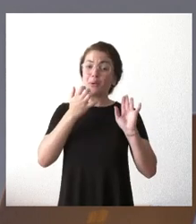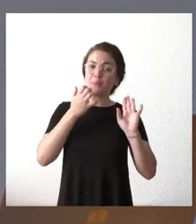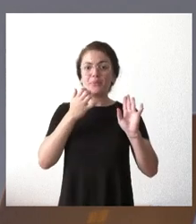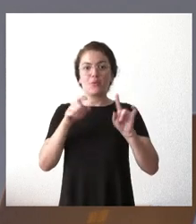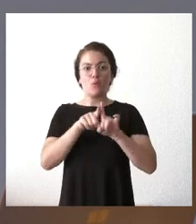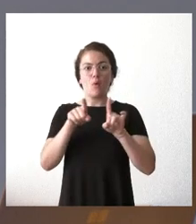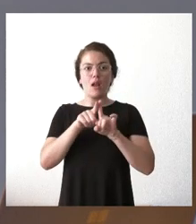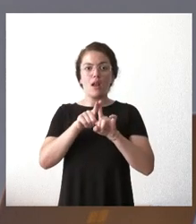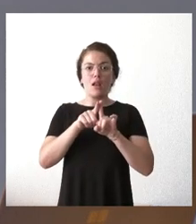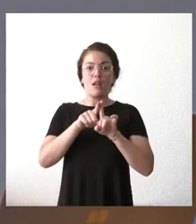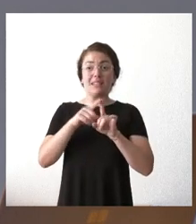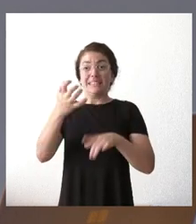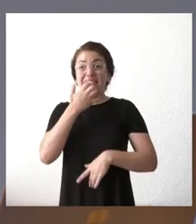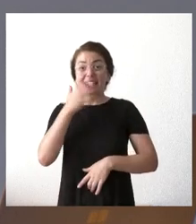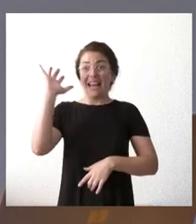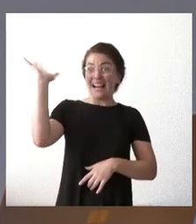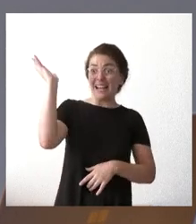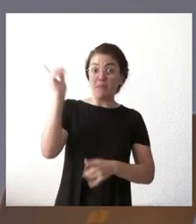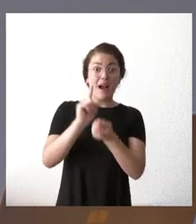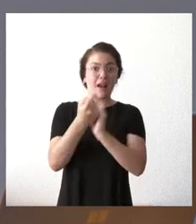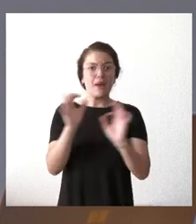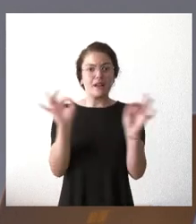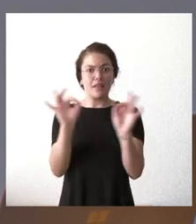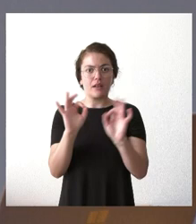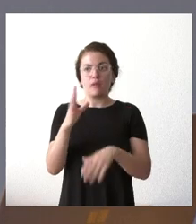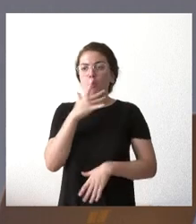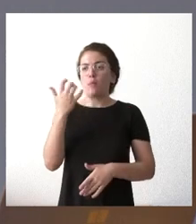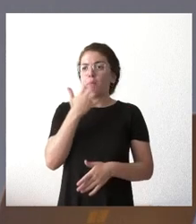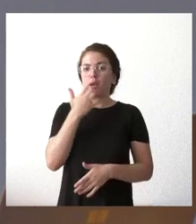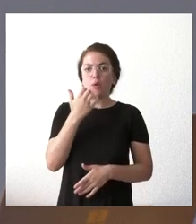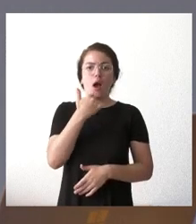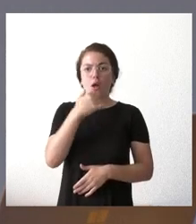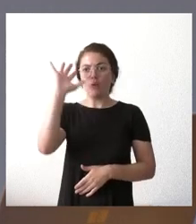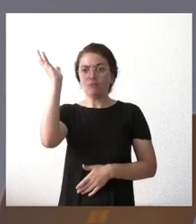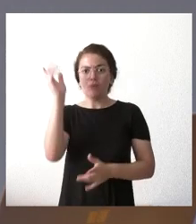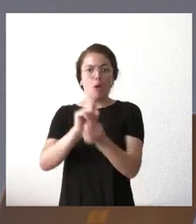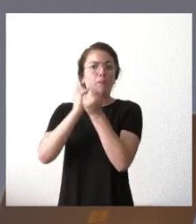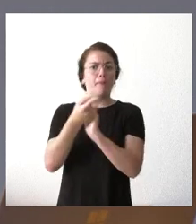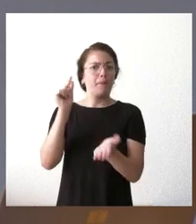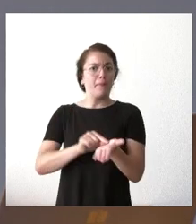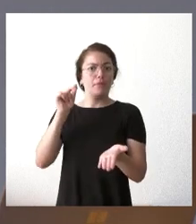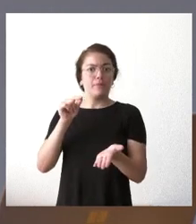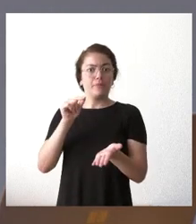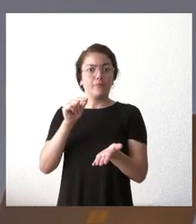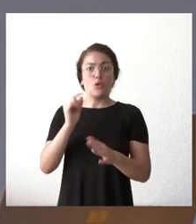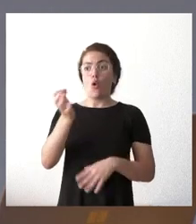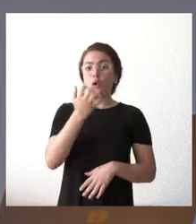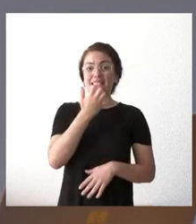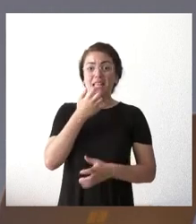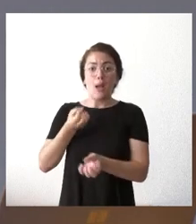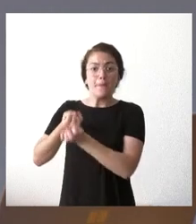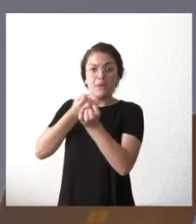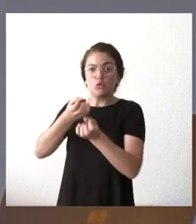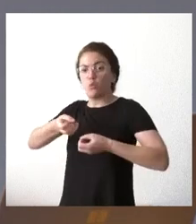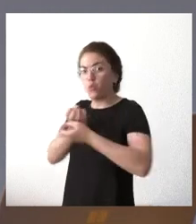cambios en el clima, que estamos viendo como son cambios repentinos, que no obedece a las previsiones, y sobre todo con vientos y cambios de viento y